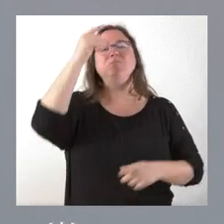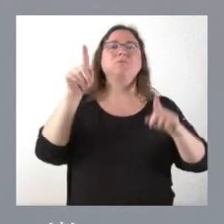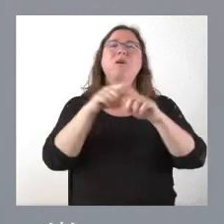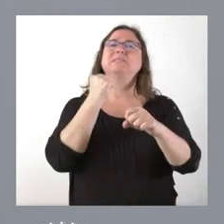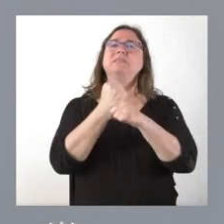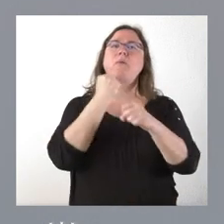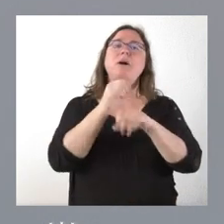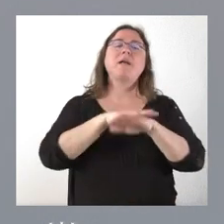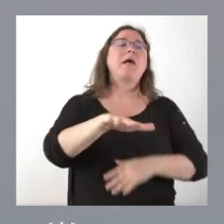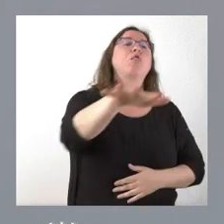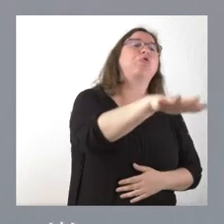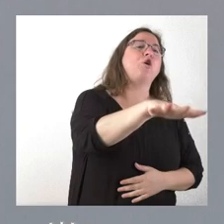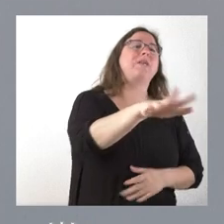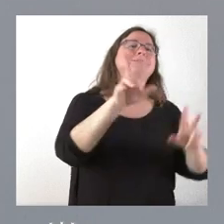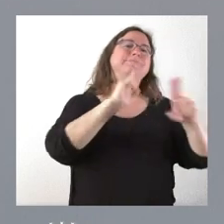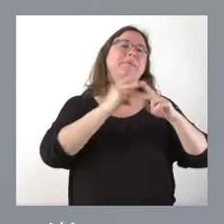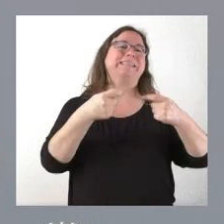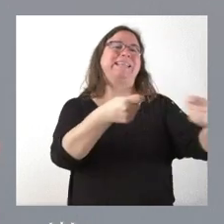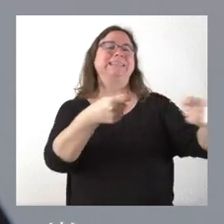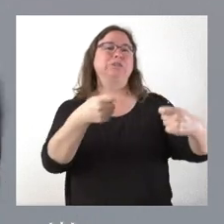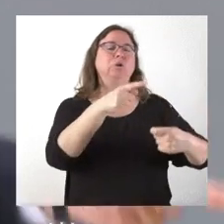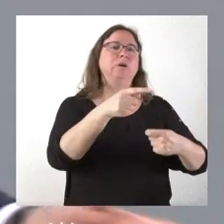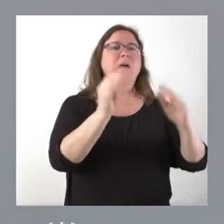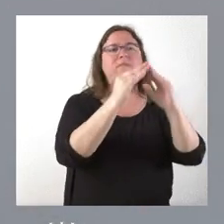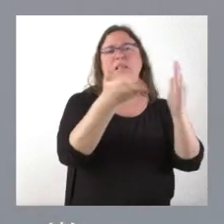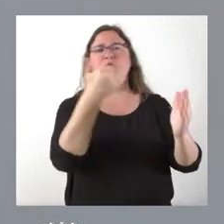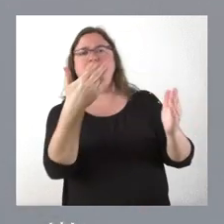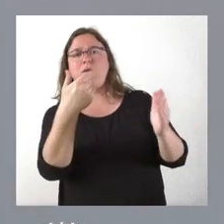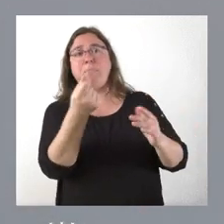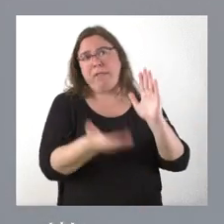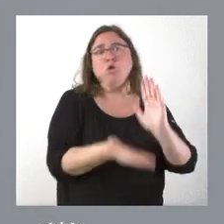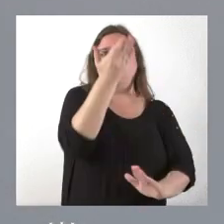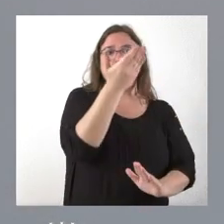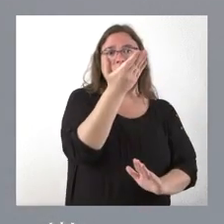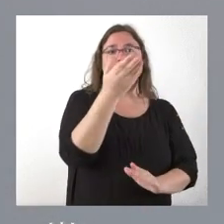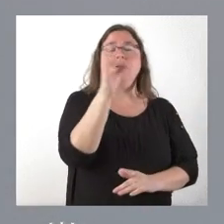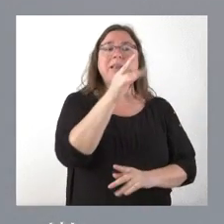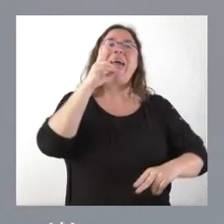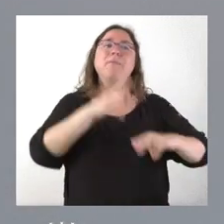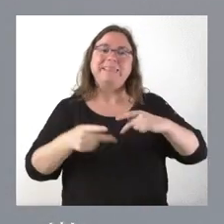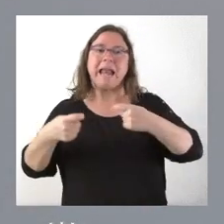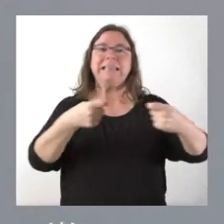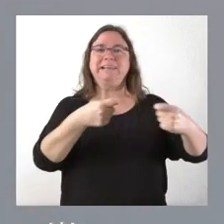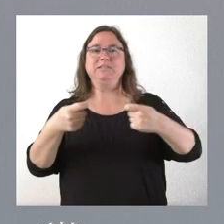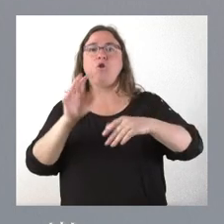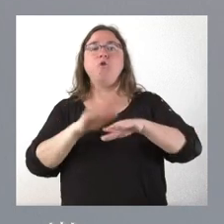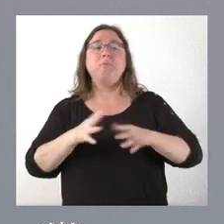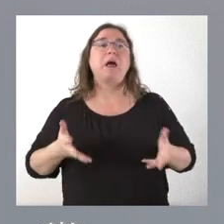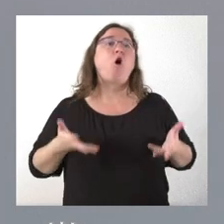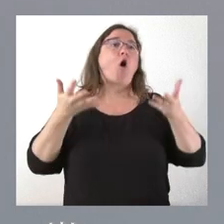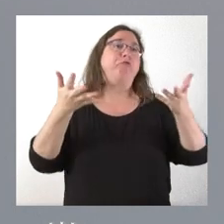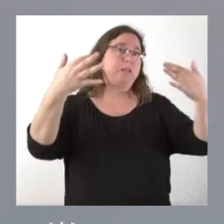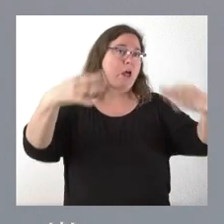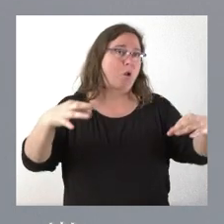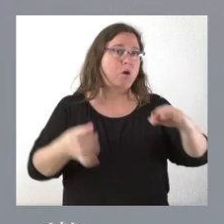fijando zonas tensionadas sobre las cuales retirar viviendas y subir precios, sino todo lo contrario, evitando tensiones, para que haya una oferta razonable, para que